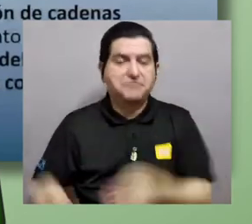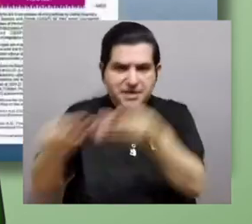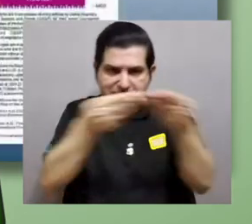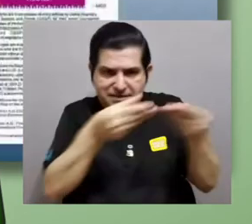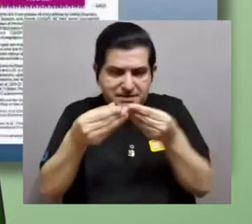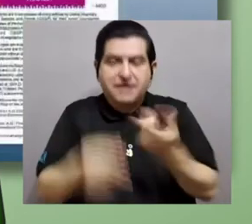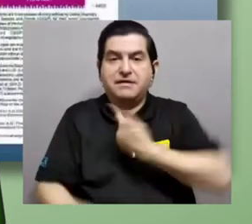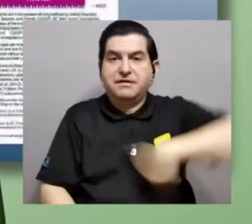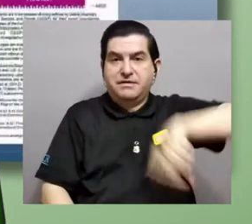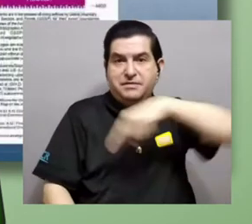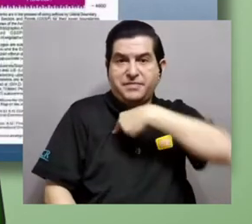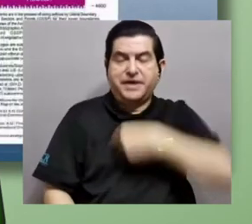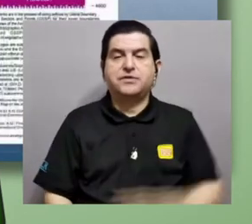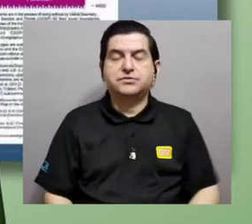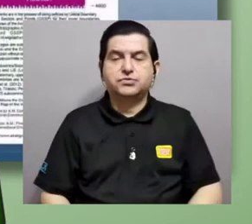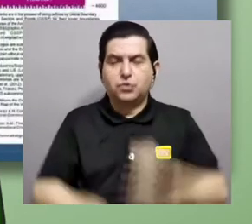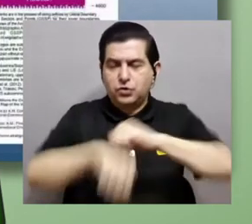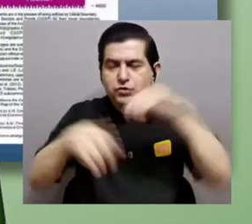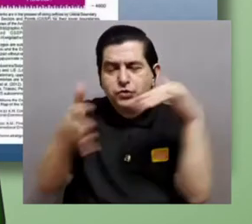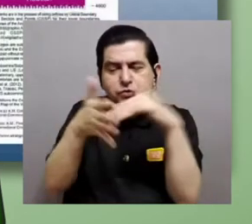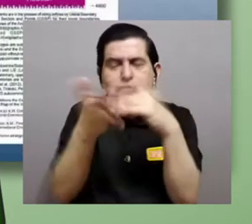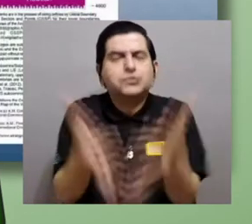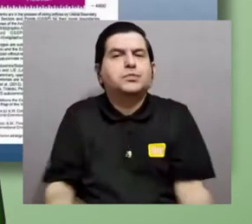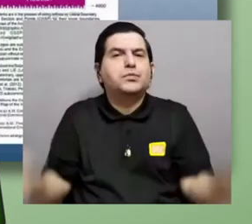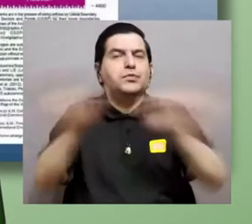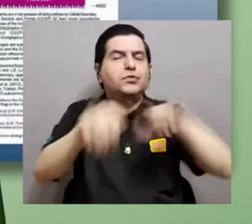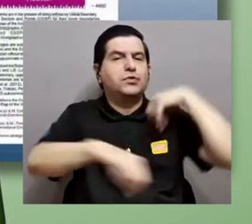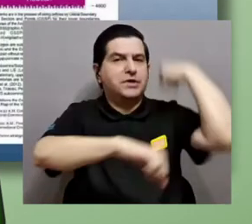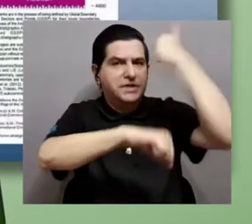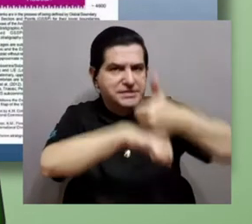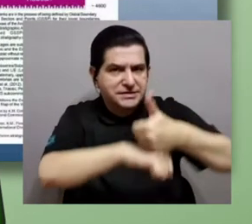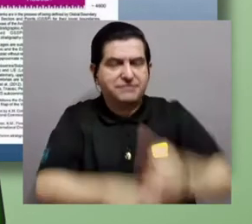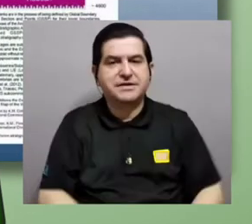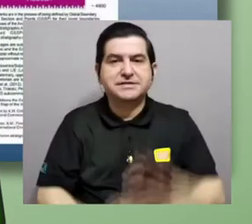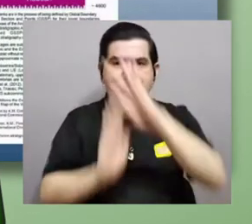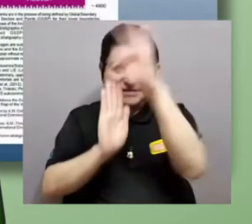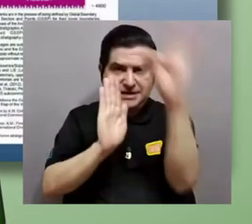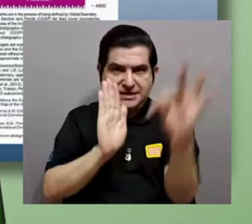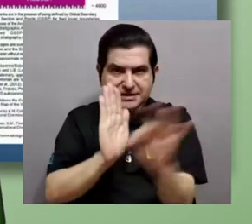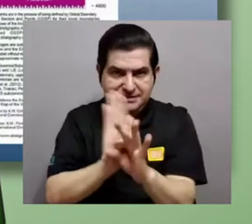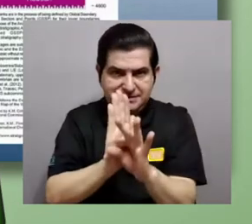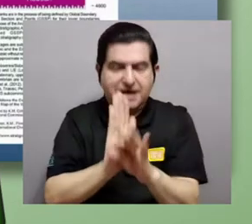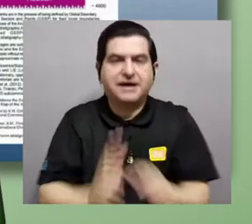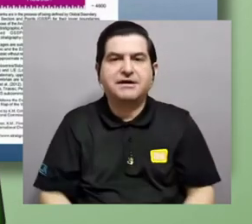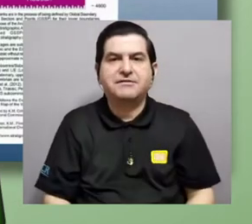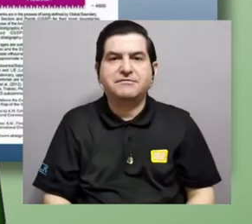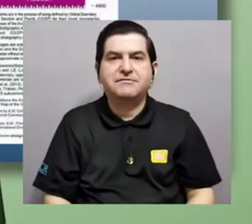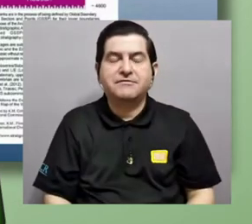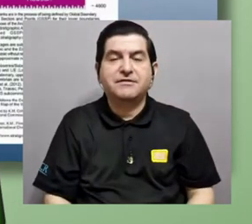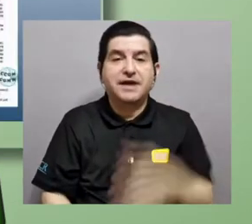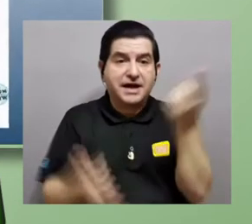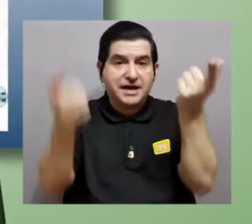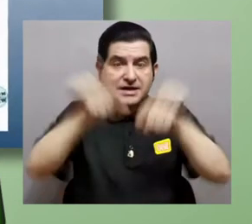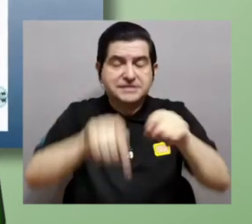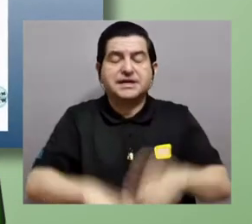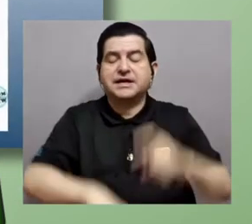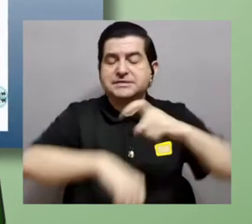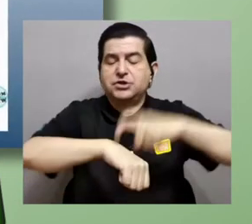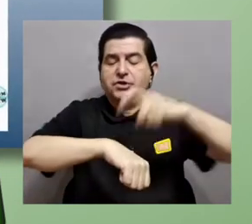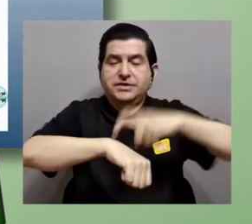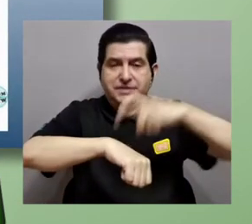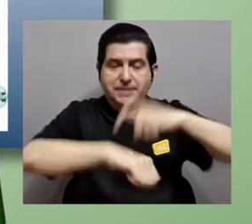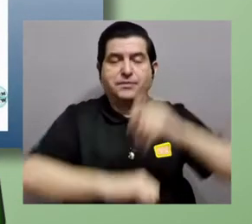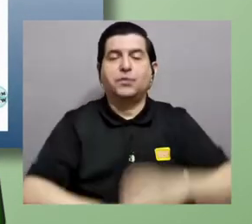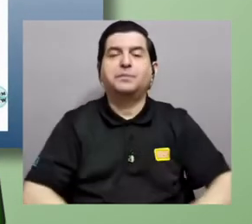Y recordarles que para nosotros geólogos también es muy importante el establecimiento de la tabla cronostratigráfica o tabla del